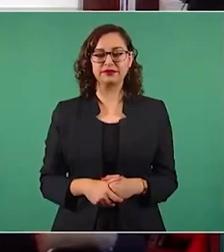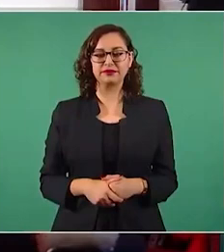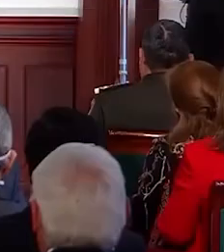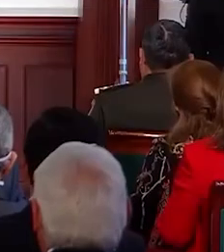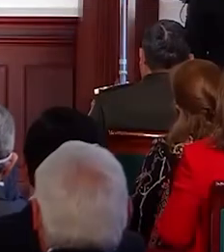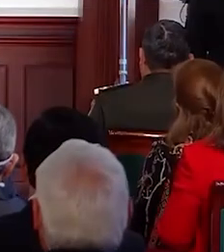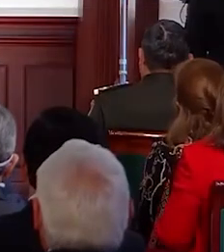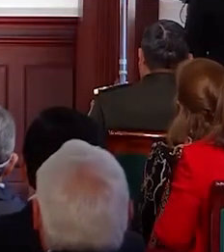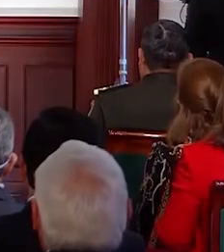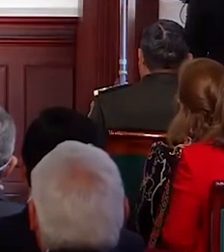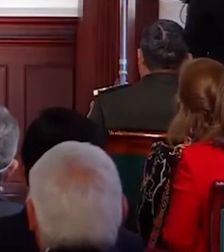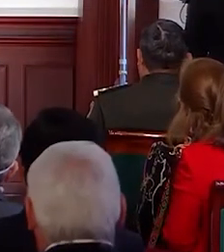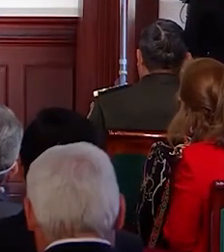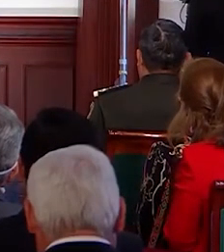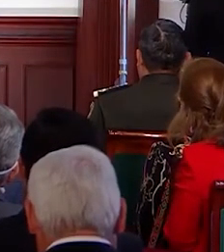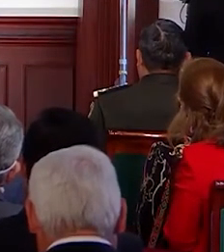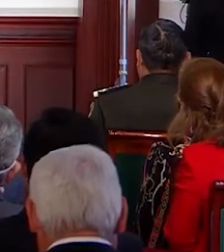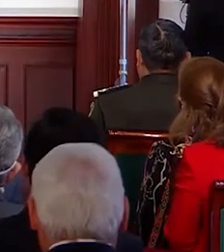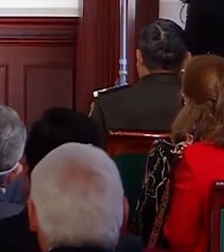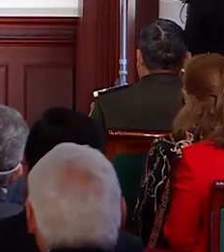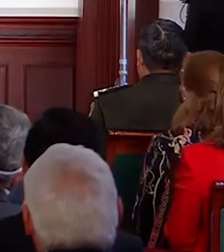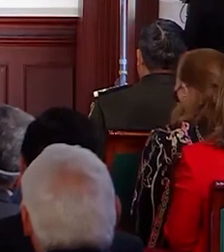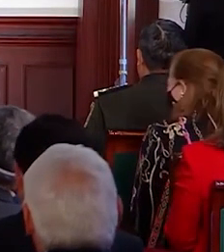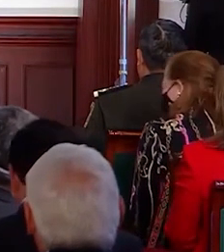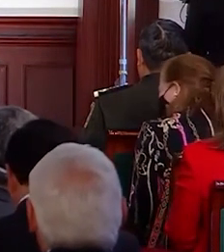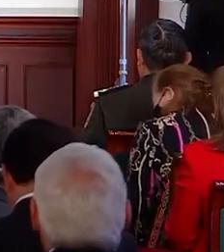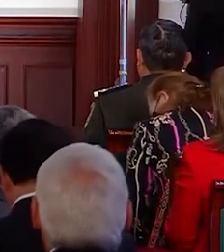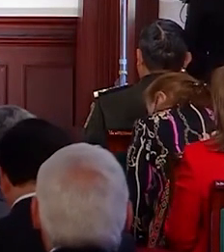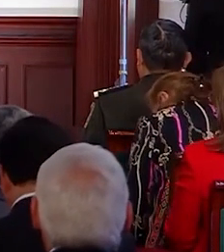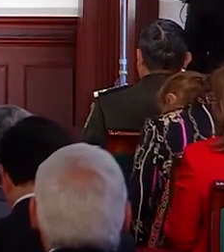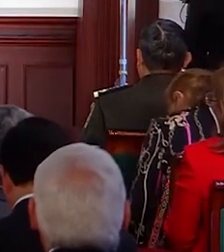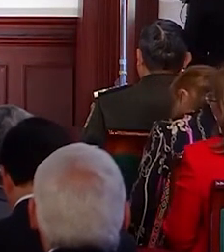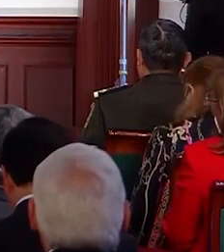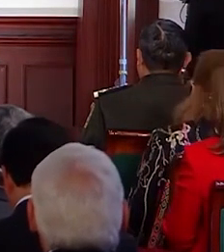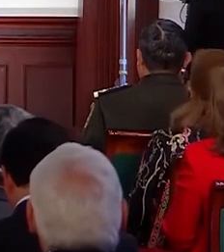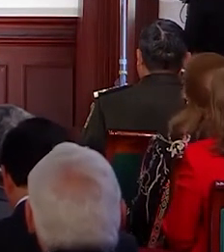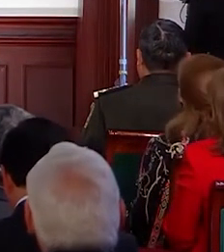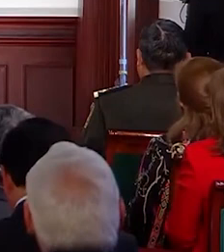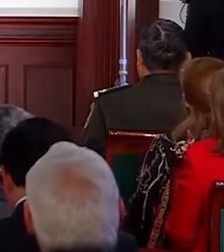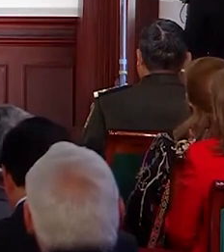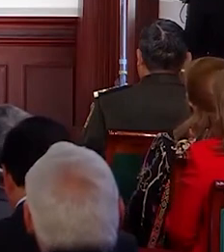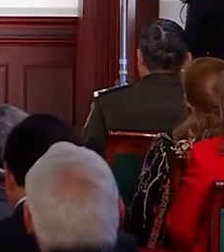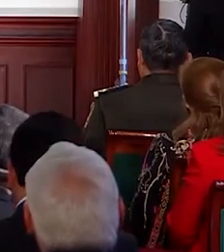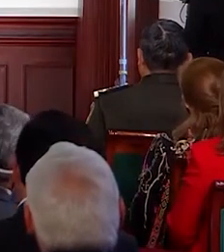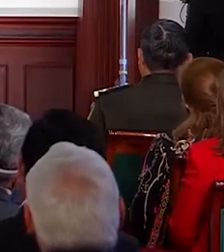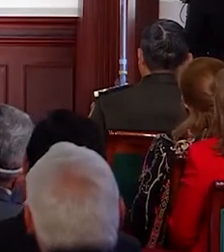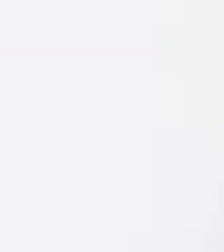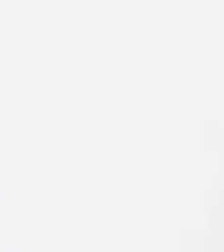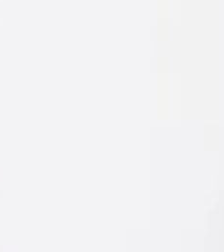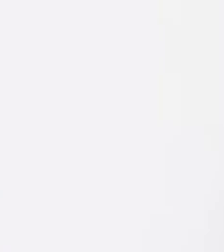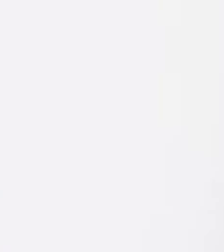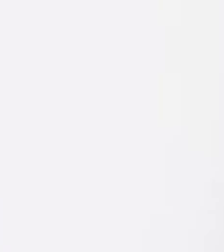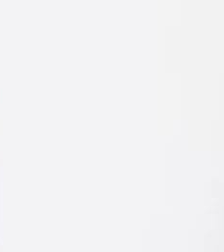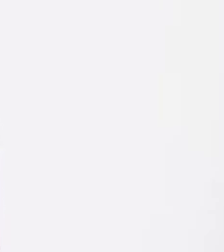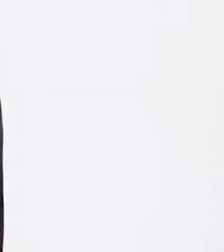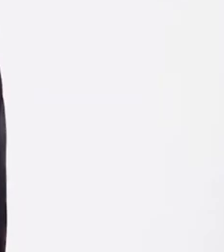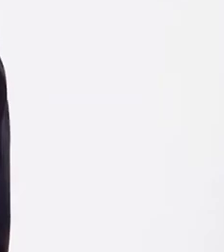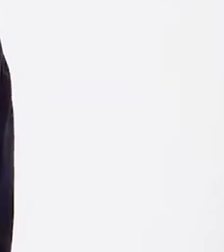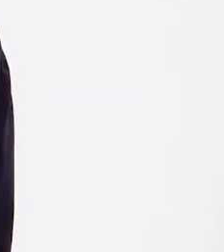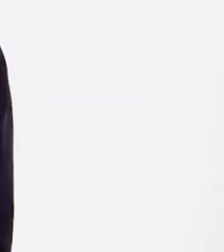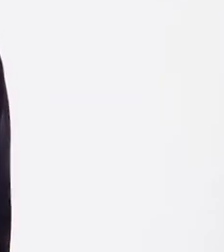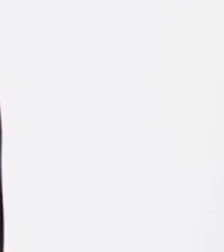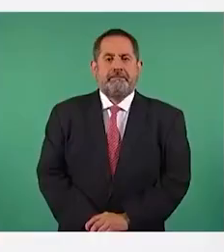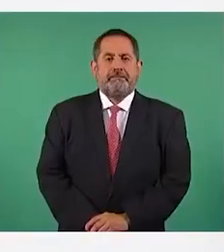no he terminado porque lo que acabo de escribir es como para decirle a los tecnócratas